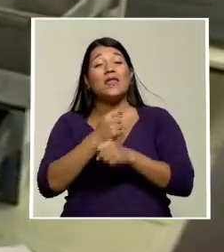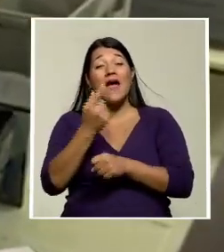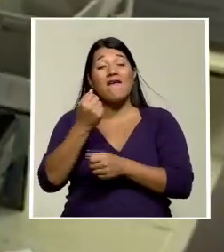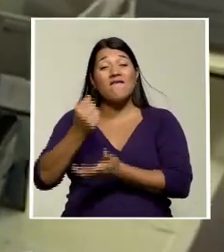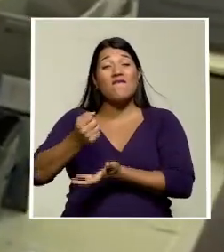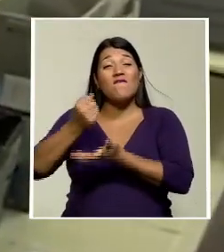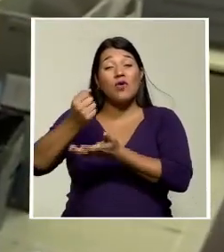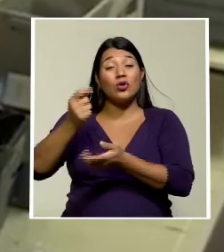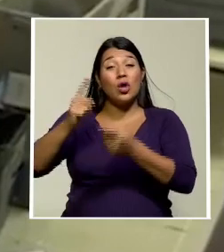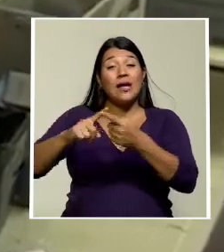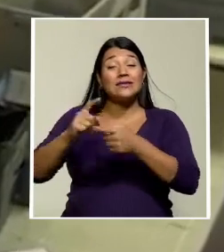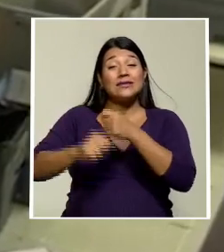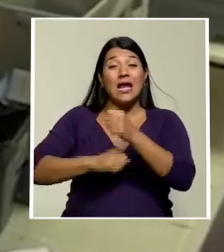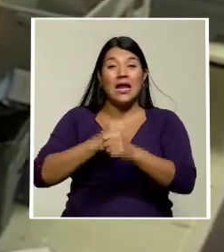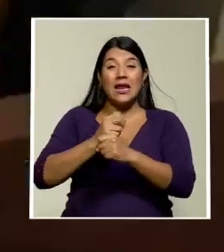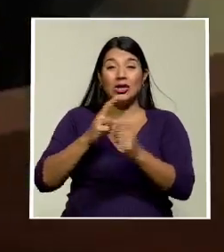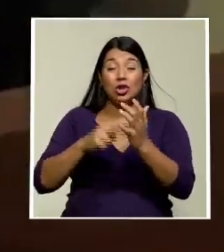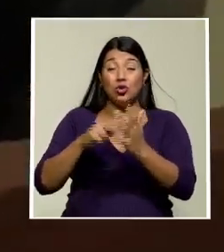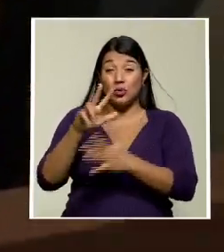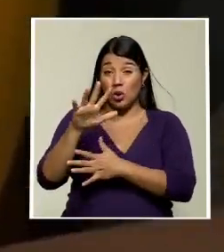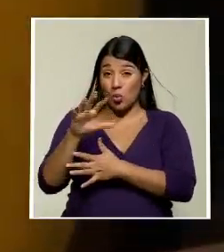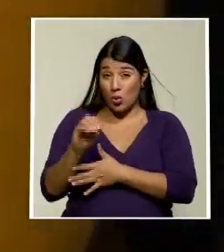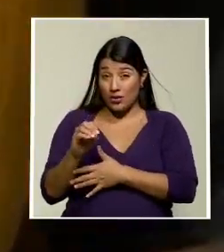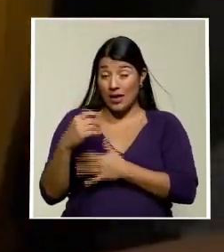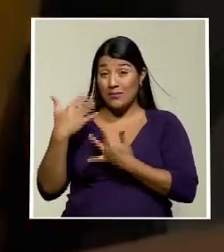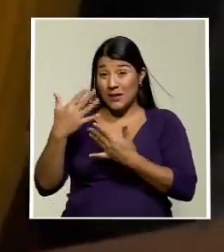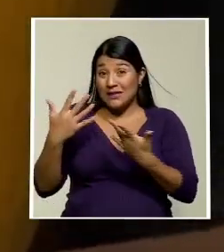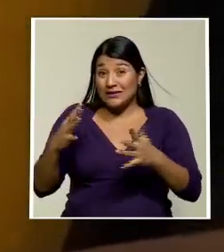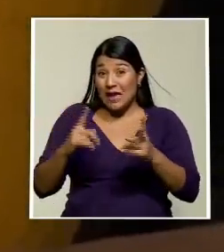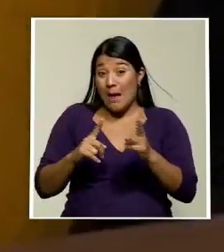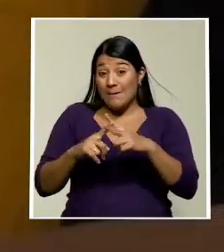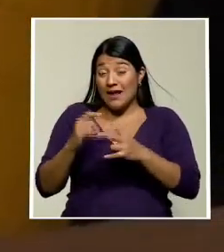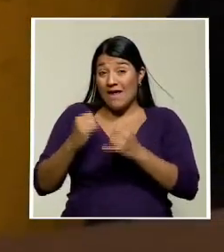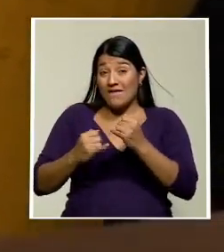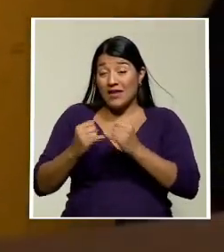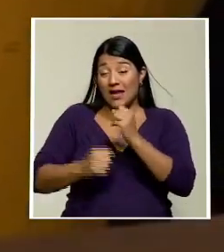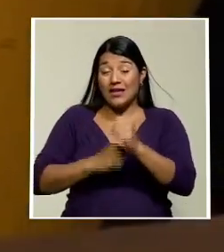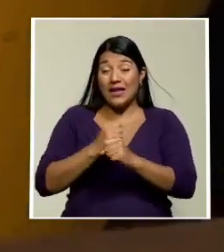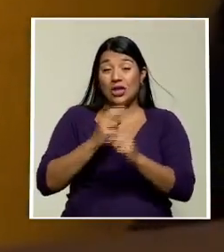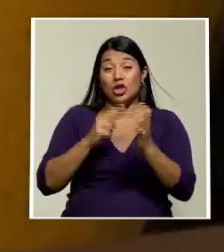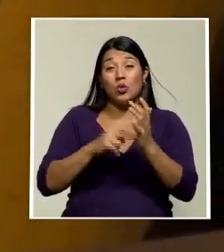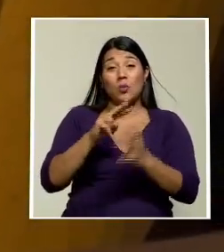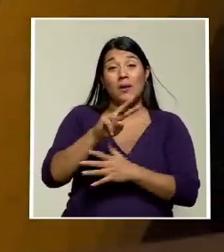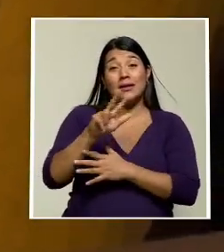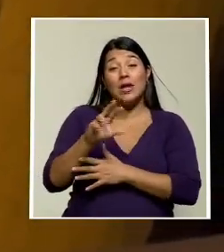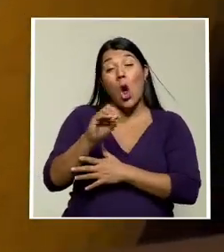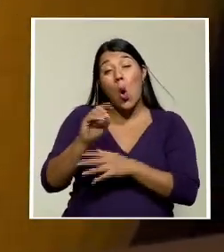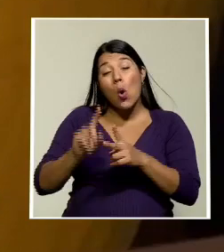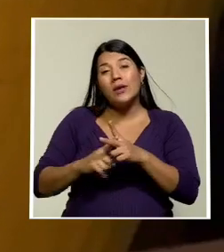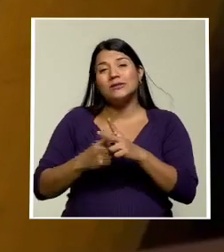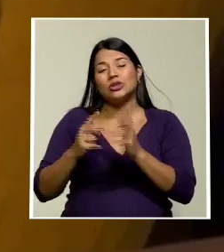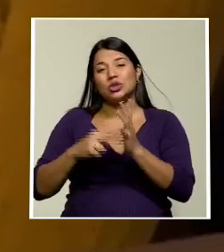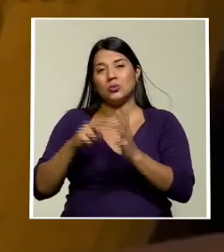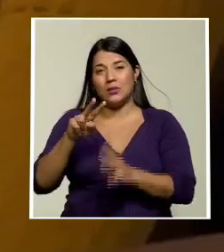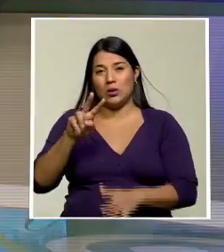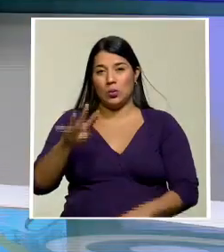el año 2050. Se espera que entre a regir a finales del 2023 o principios del 2024.